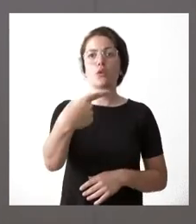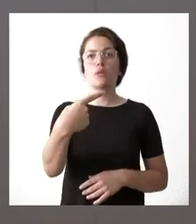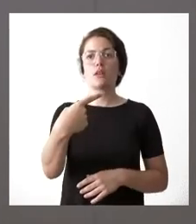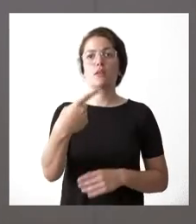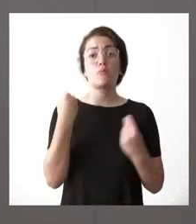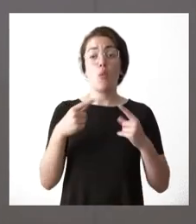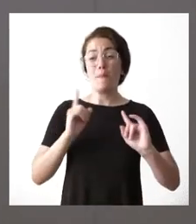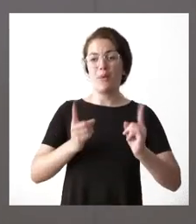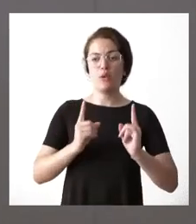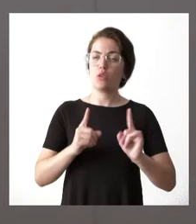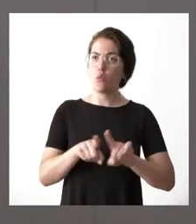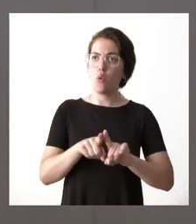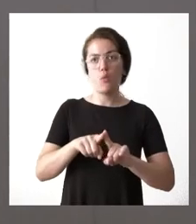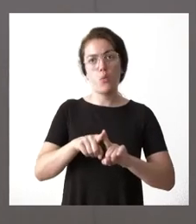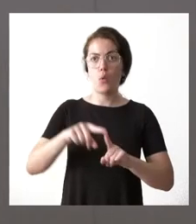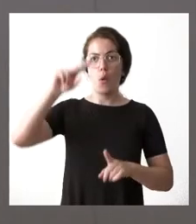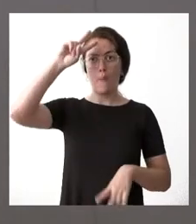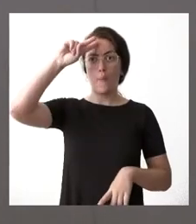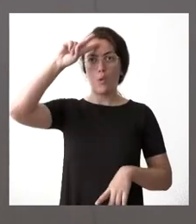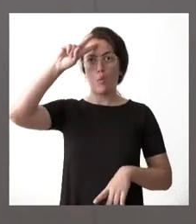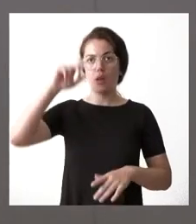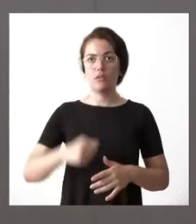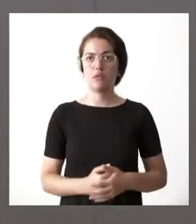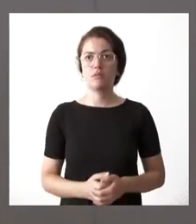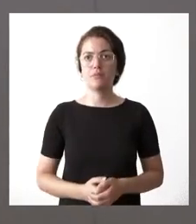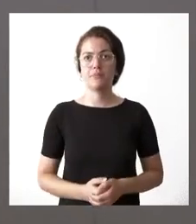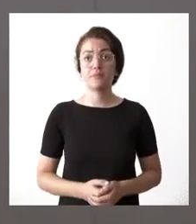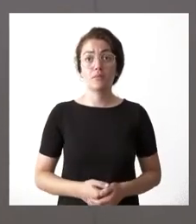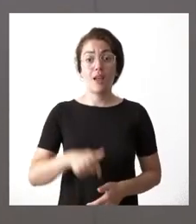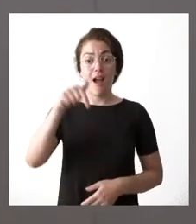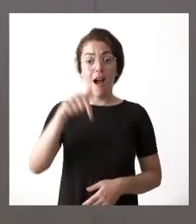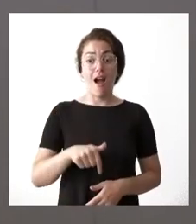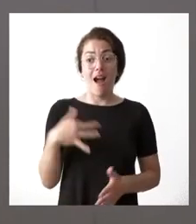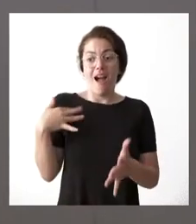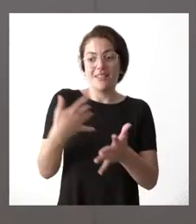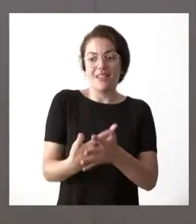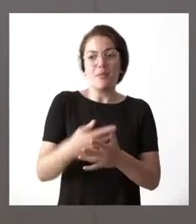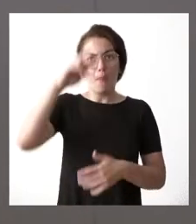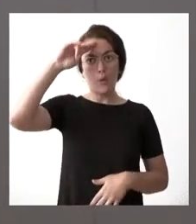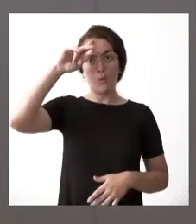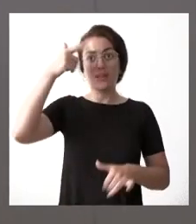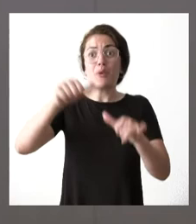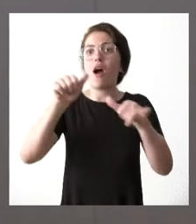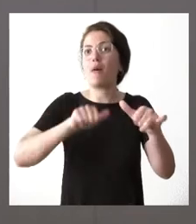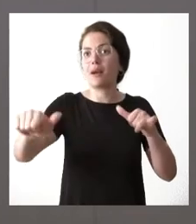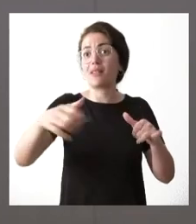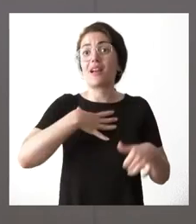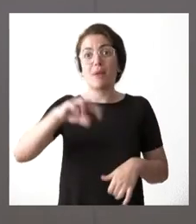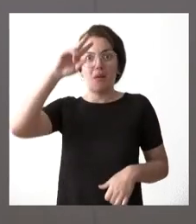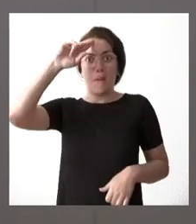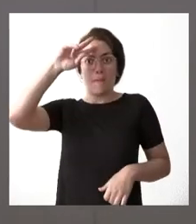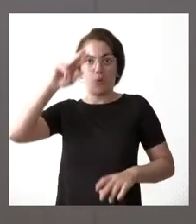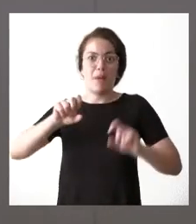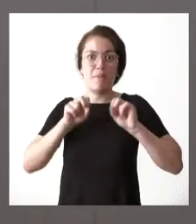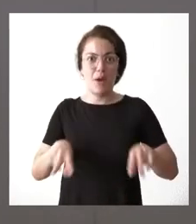siendo especialmente preocupantes lo que hemos tenido hasta aquí pues ha sido preocupante lo que viene puede ser todavía más eso no quita para nada la idea que tenemos